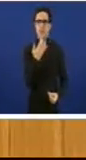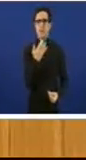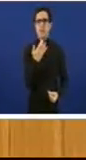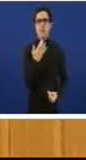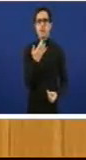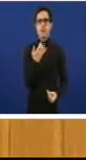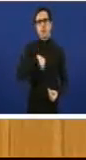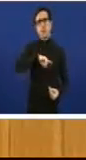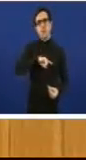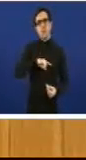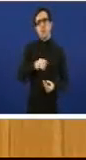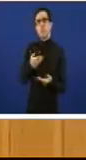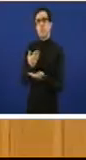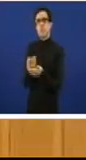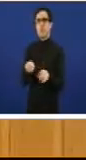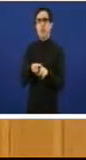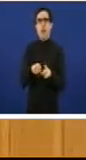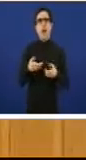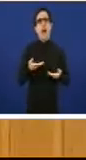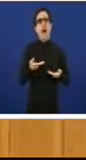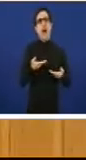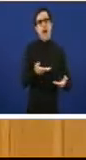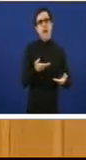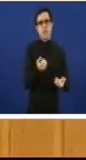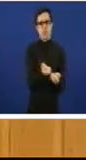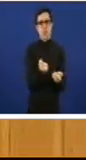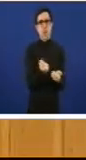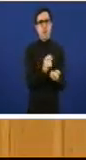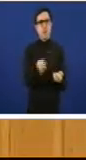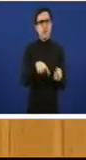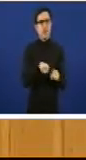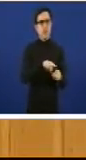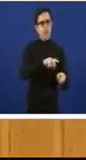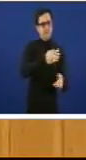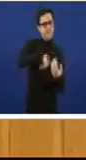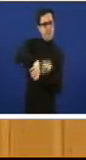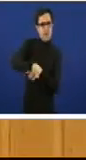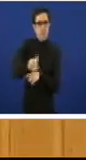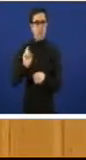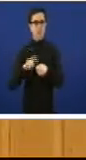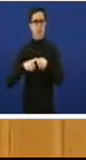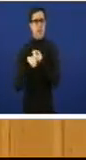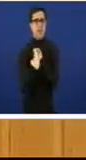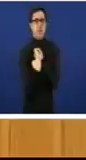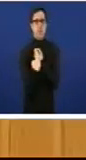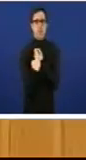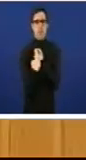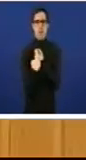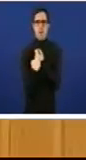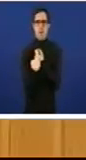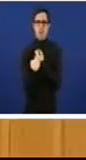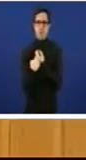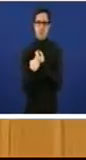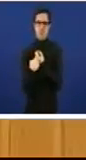propoñemos é que esas asudas se reconvirtan en participación do propio goberno para dinamizar